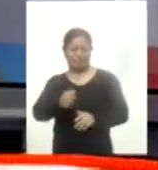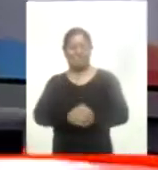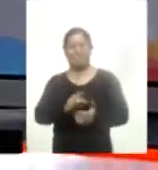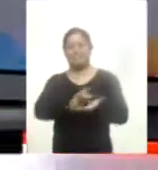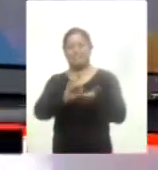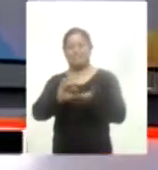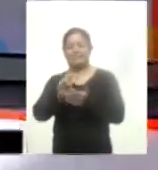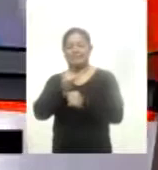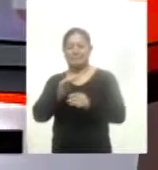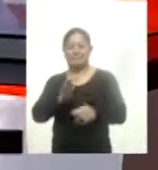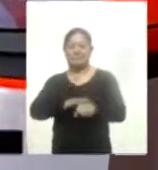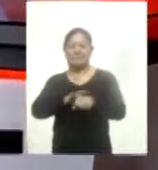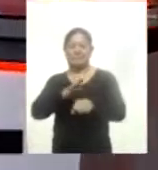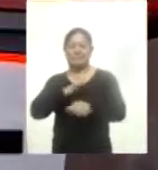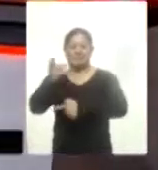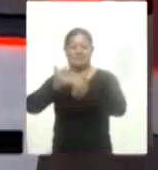en Ahora Noticias.